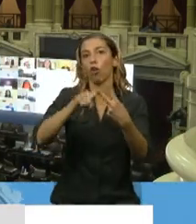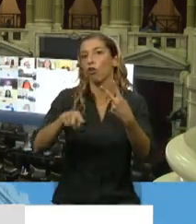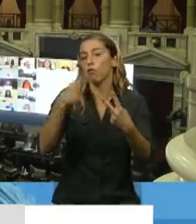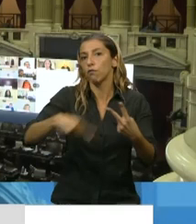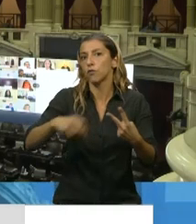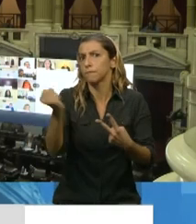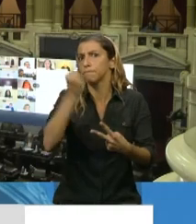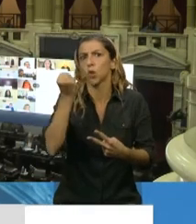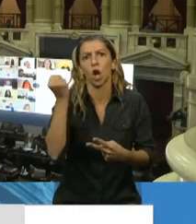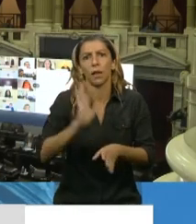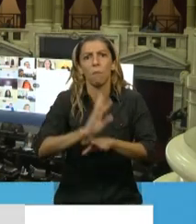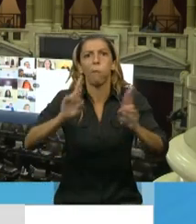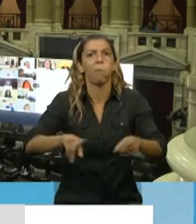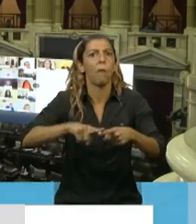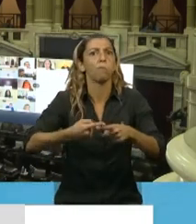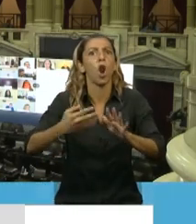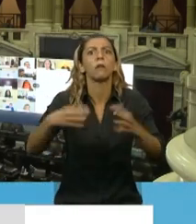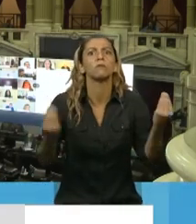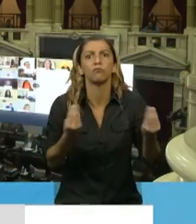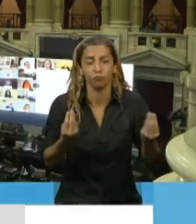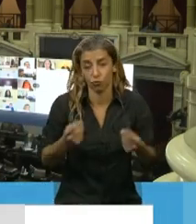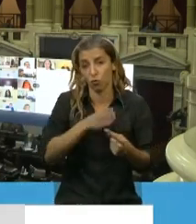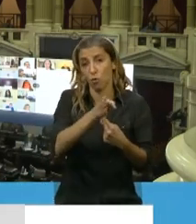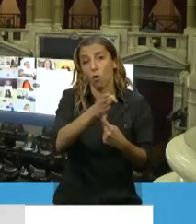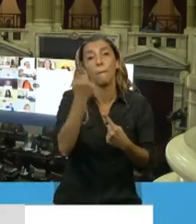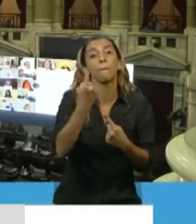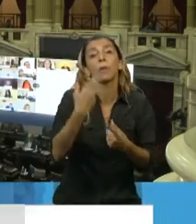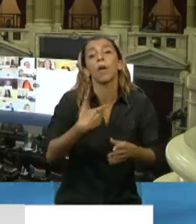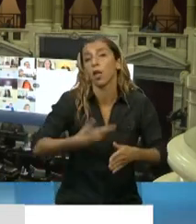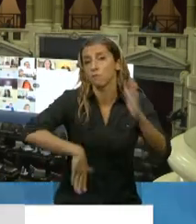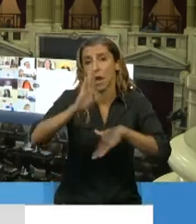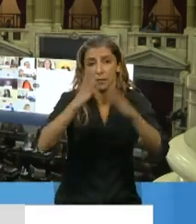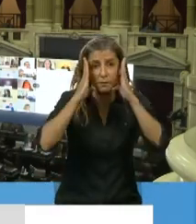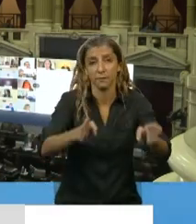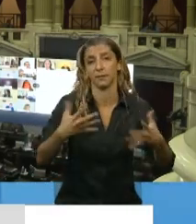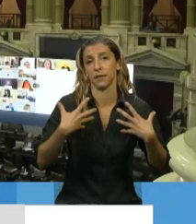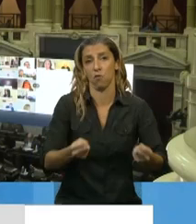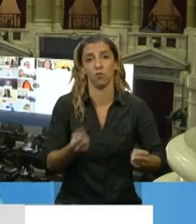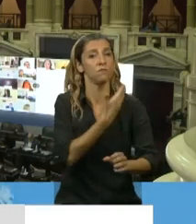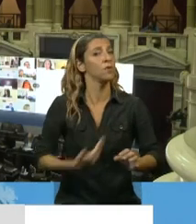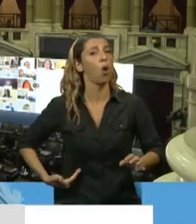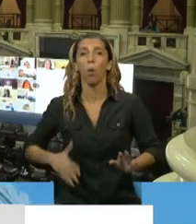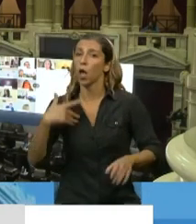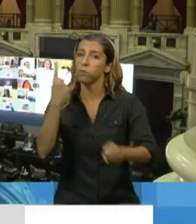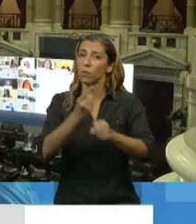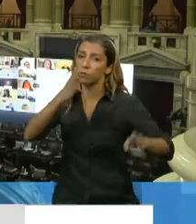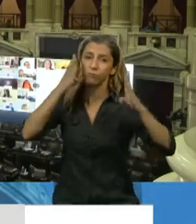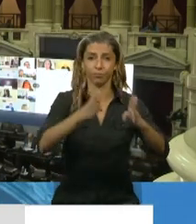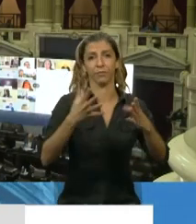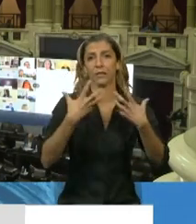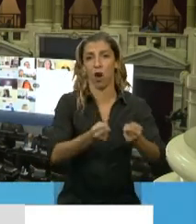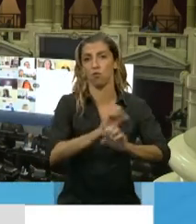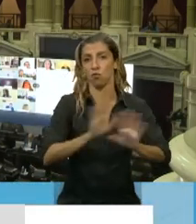políticas para enfrentar la pandemia. La primera es que este gobierno iba a priorizar la salud por sobre cualquier otra cosa. Y que no existe